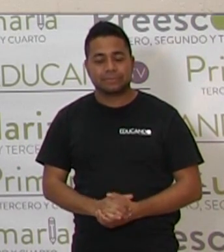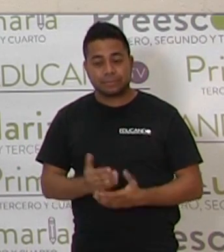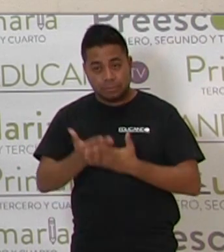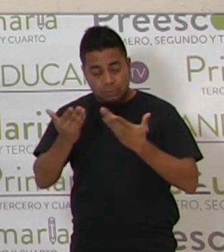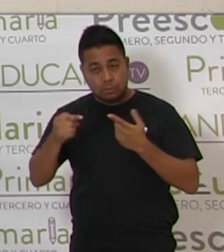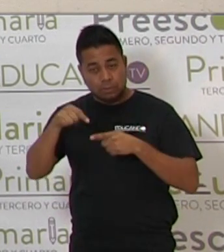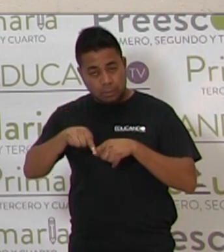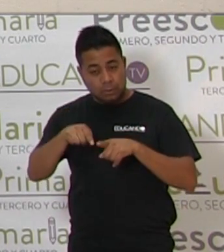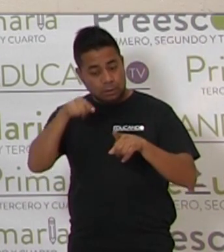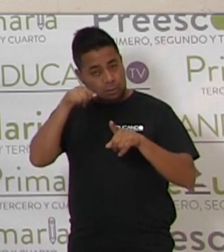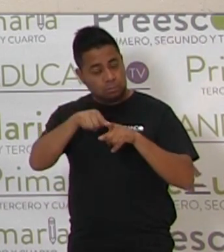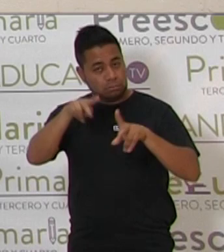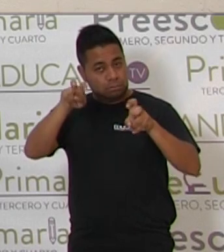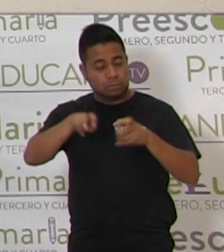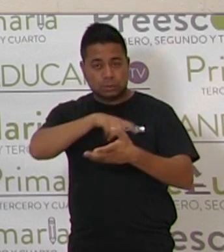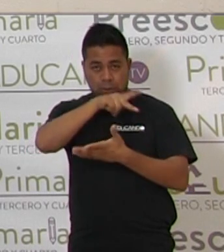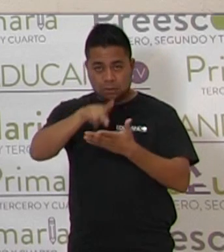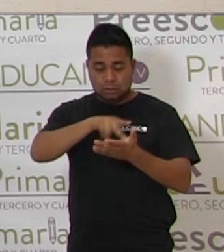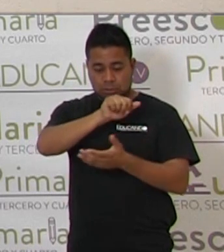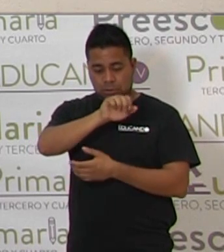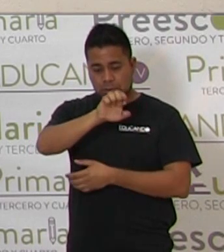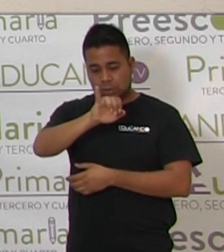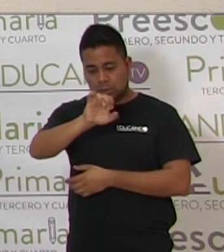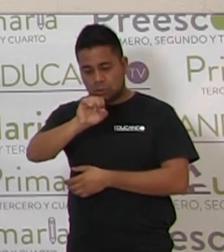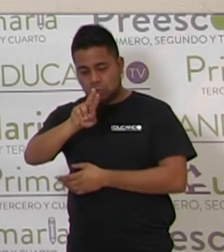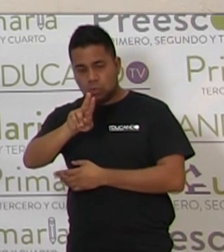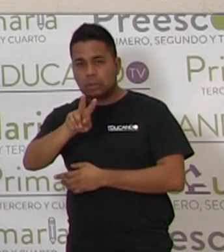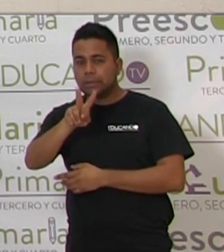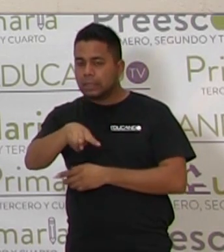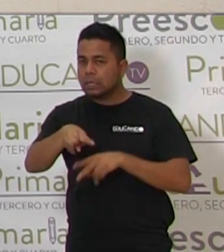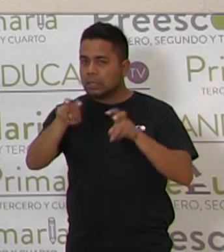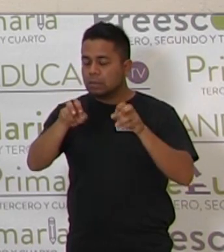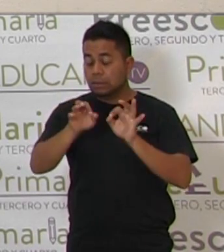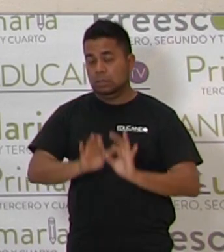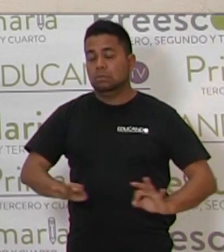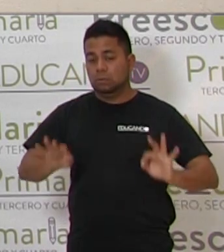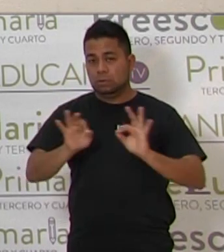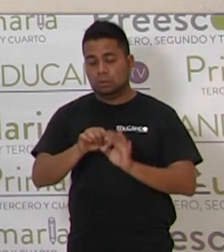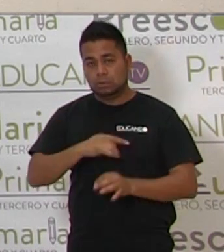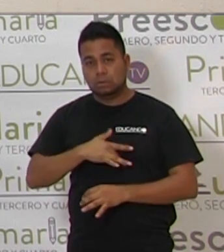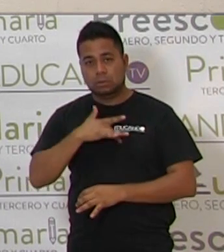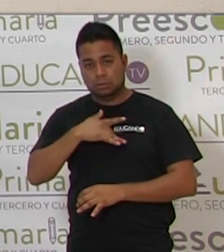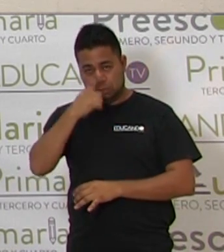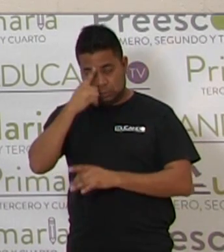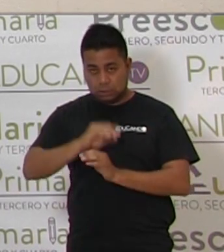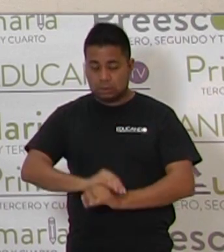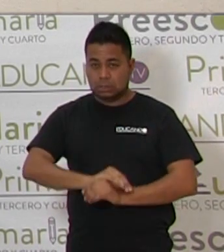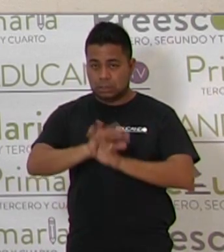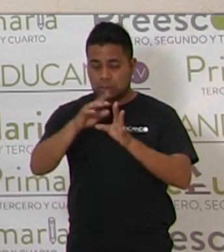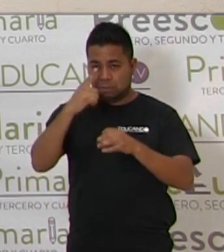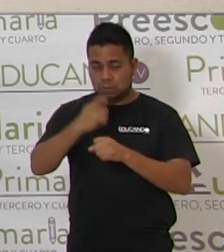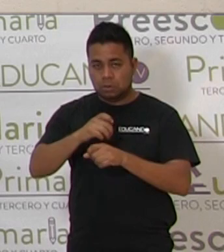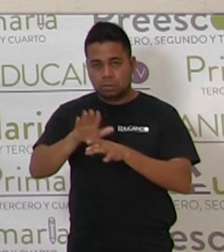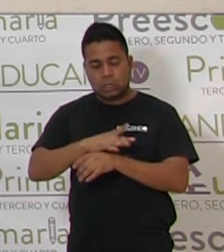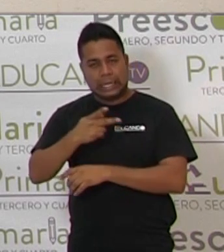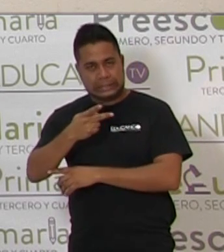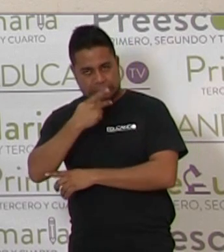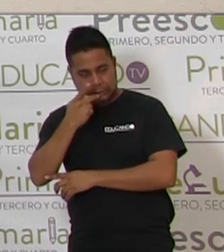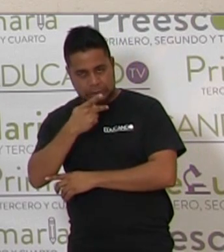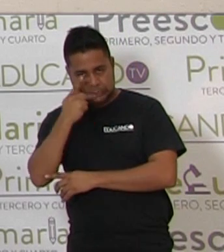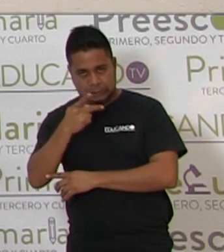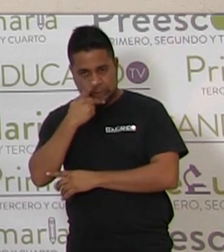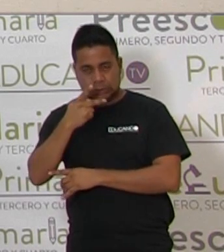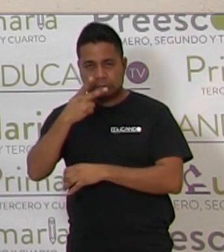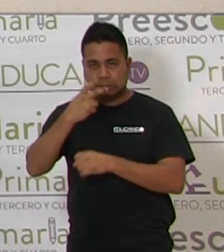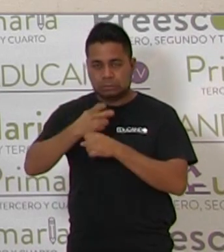Vamos a trabajar hoy nuevamente las vocales. Yo es un tema que para mí es muy importante que quede claro, primero por el sonido